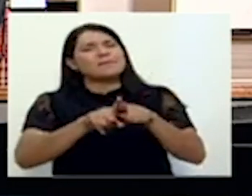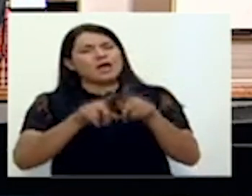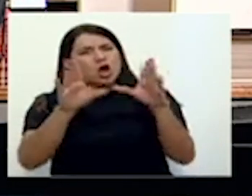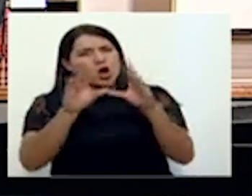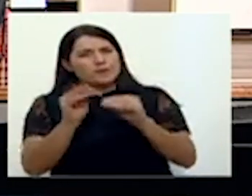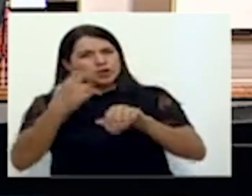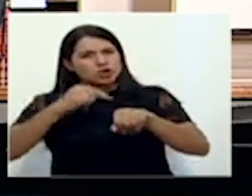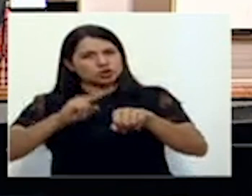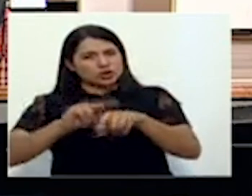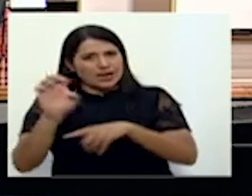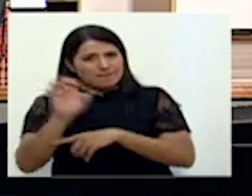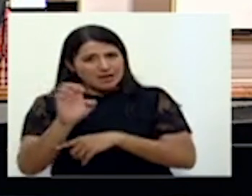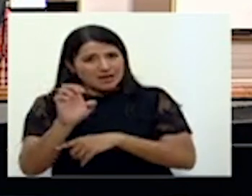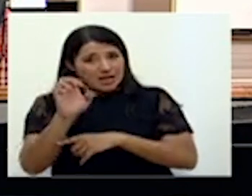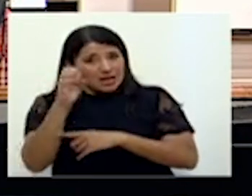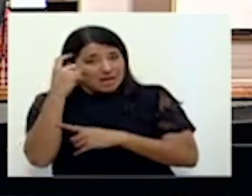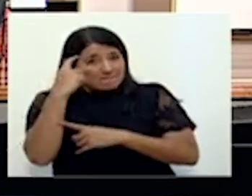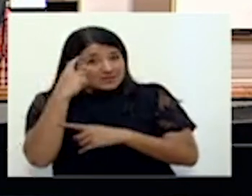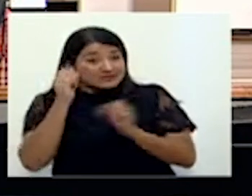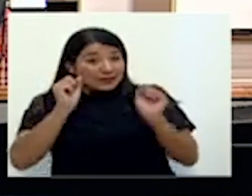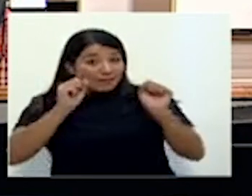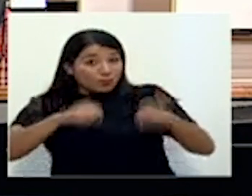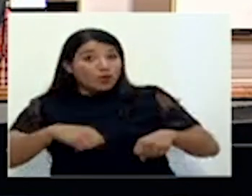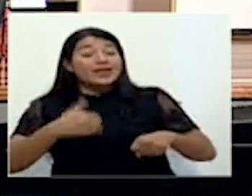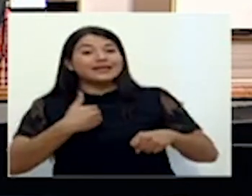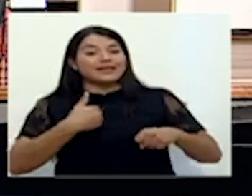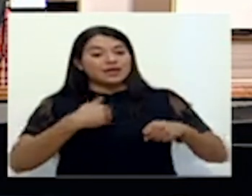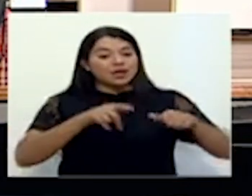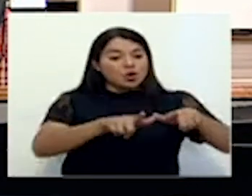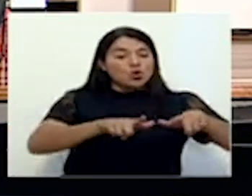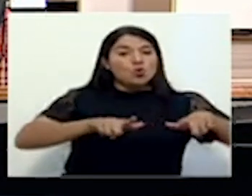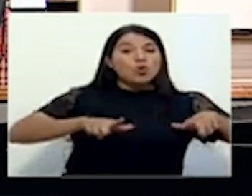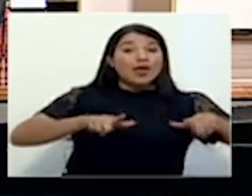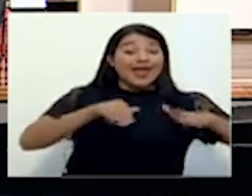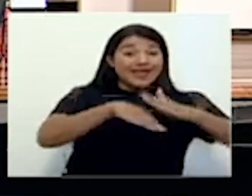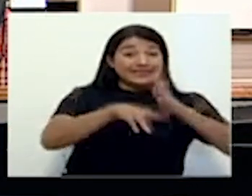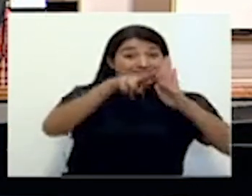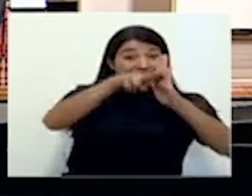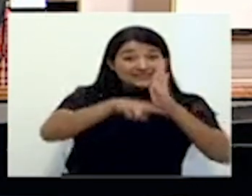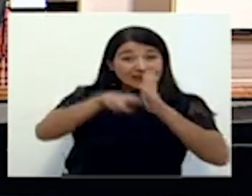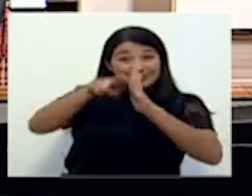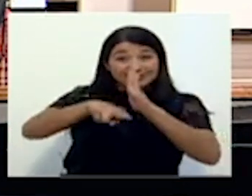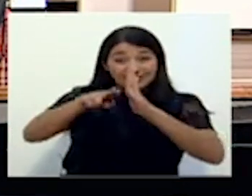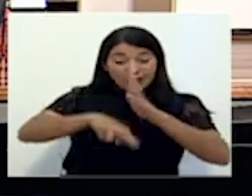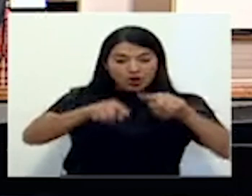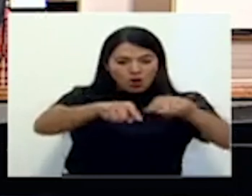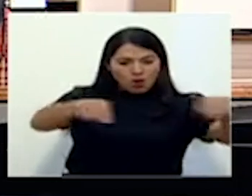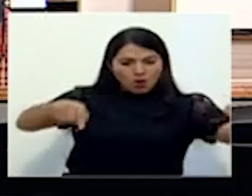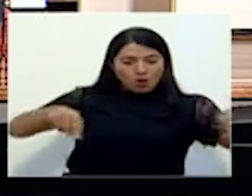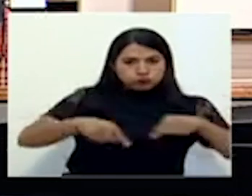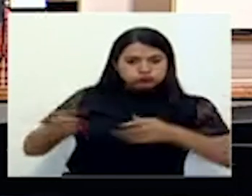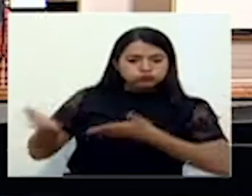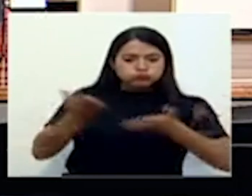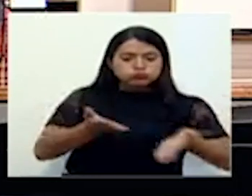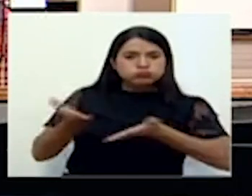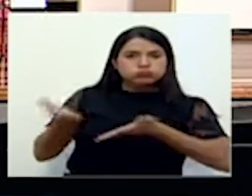tener habilitadas fosas comunes en los cementerios municipales, ya que varios medios andan difundiendo esa información.